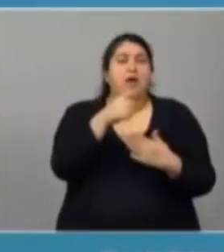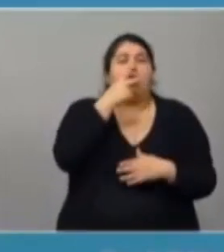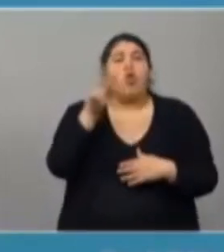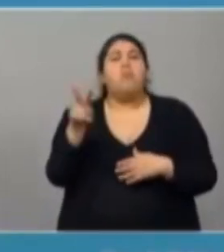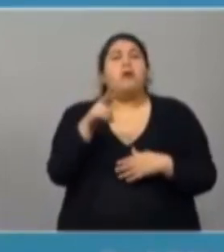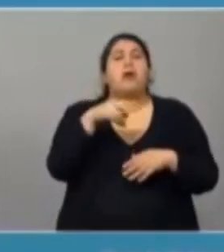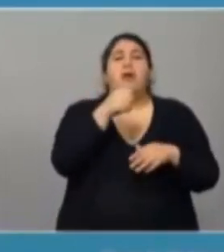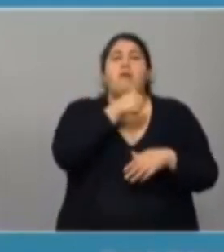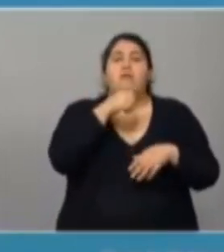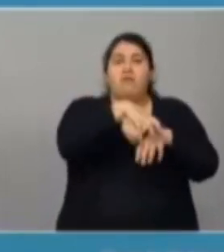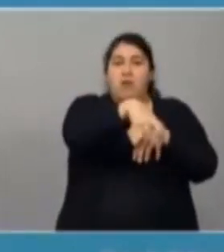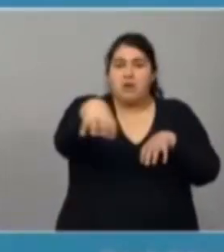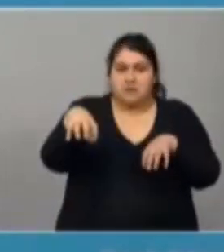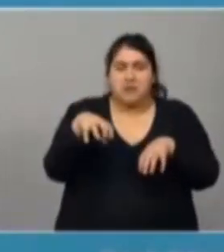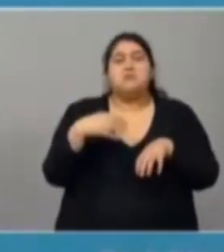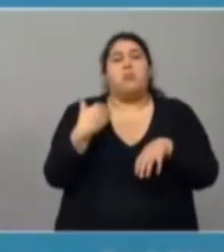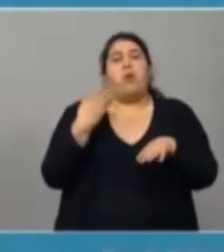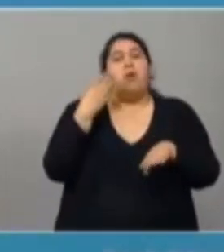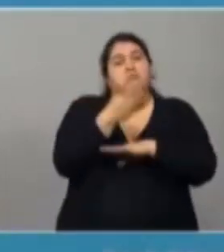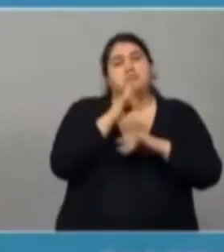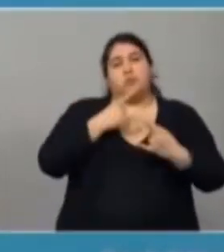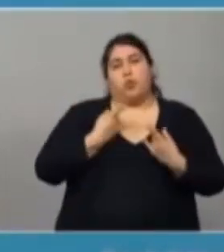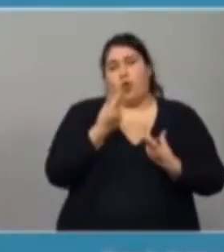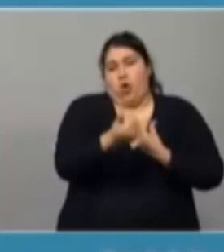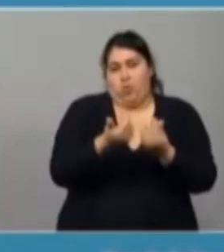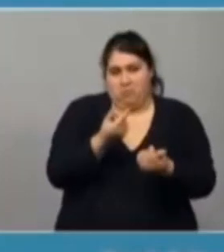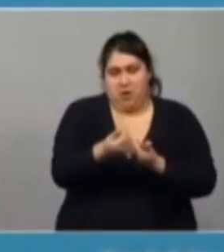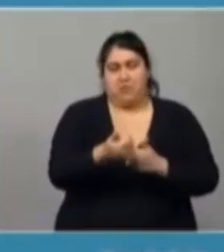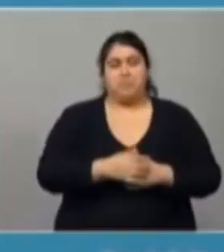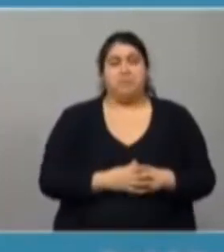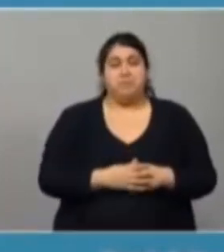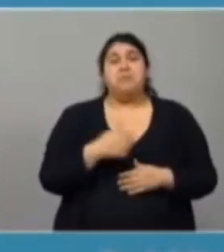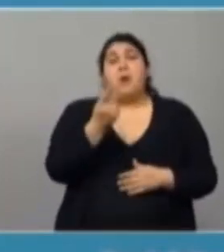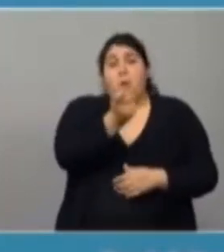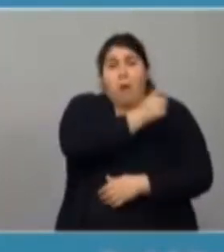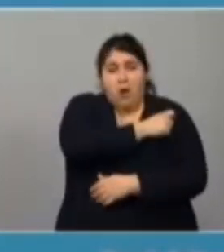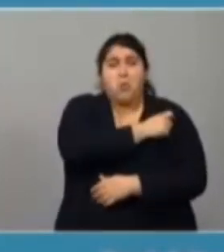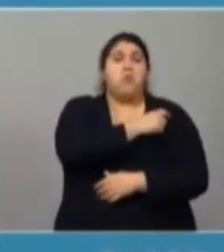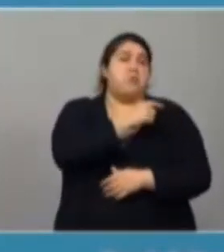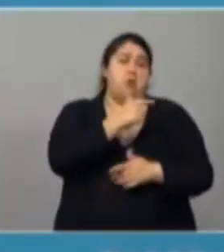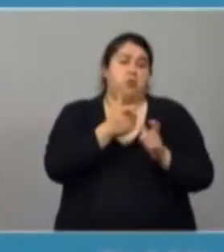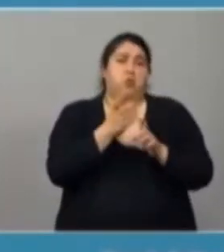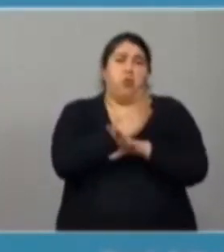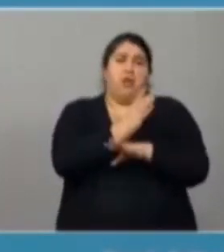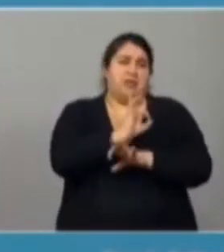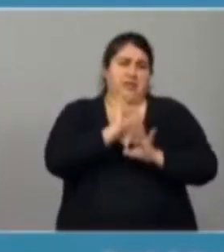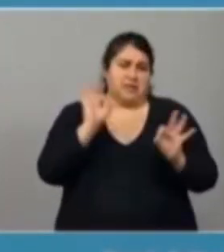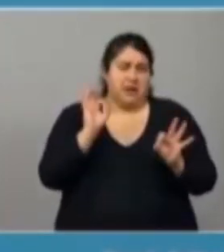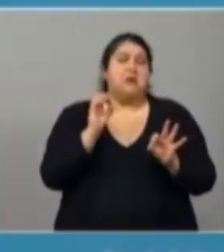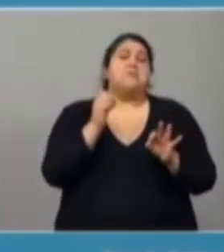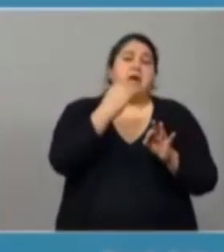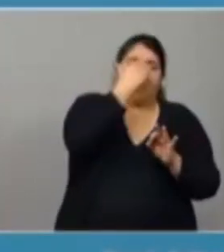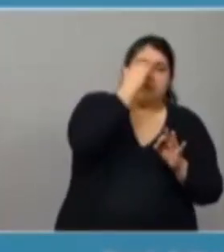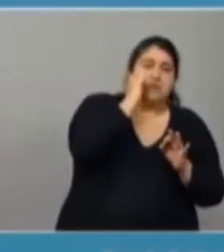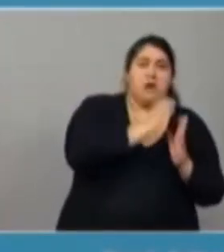farmacias que están disponibles para que uno pueda ir a acceder a esta vacuna. una vacuna que se va poder hacer sin turno entre 15 y 59 años